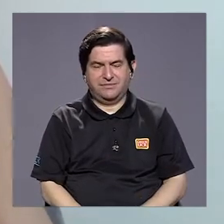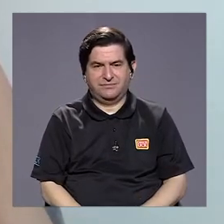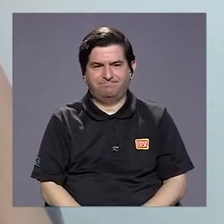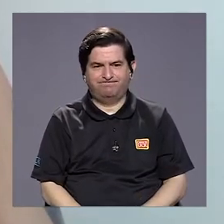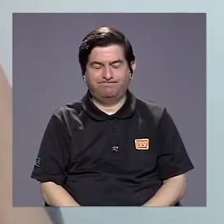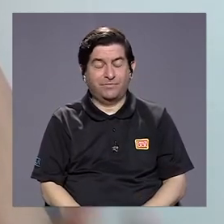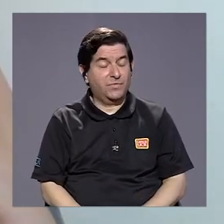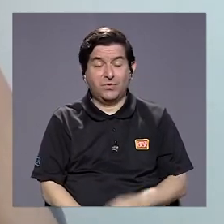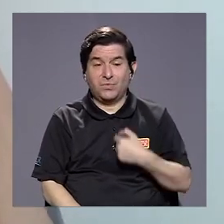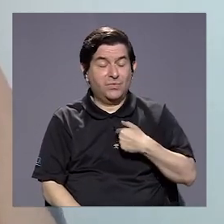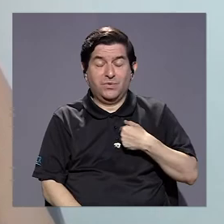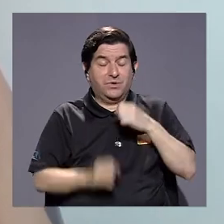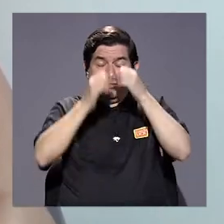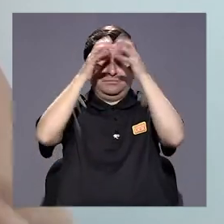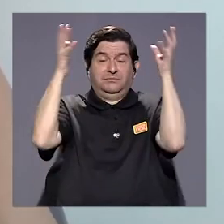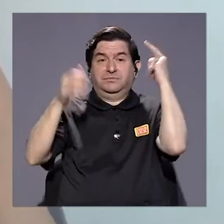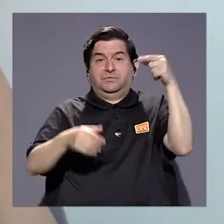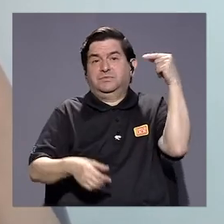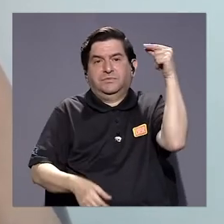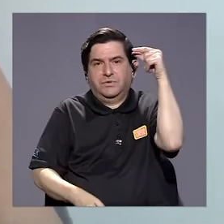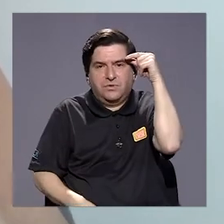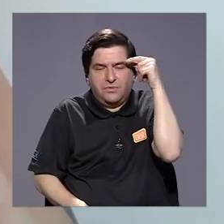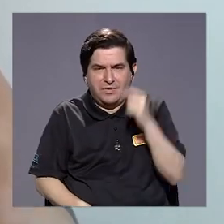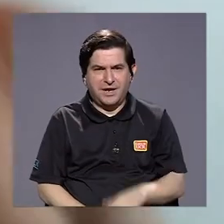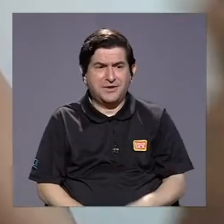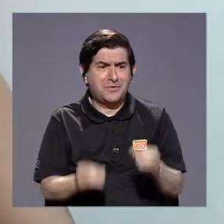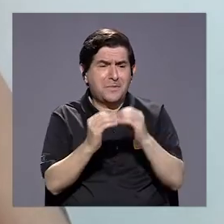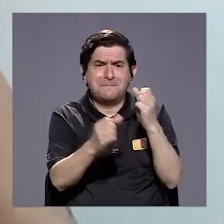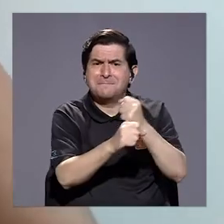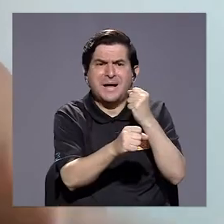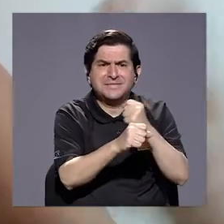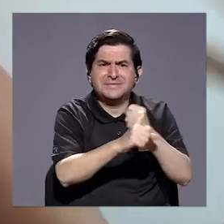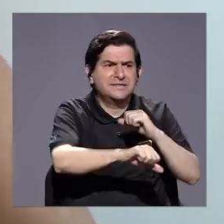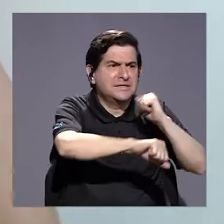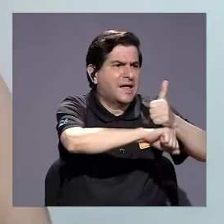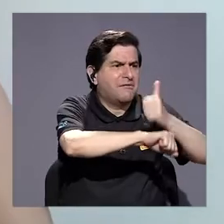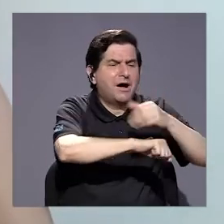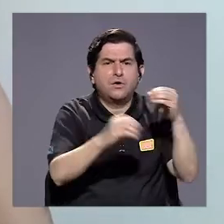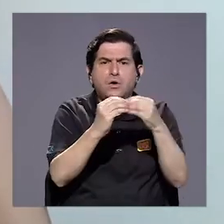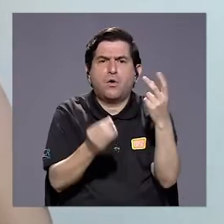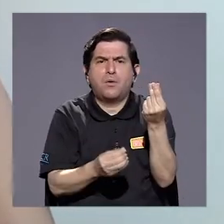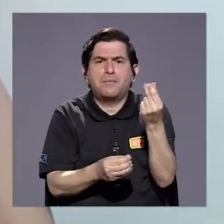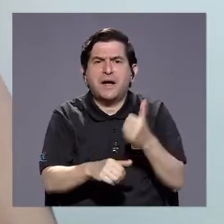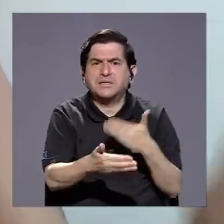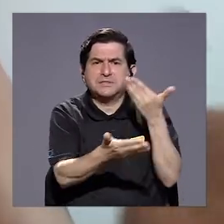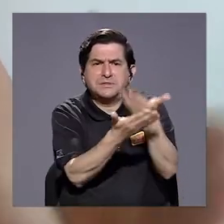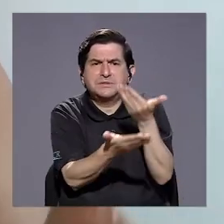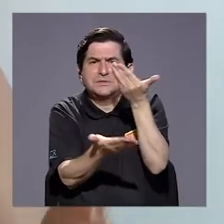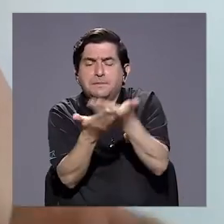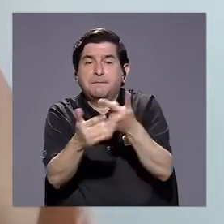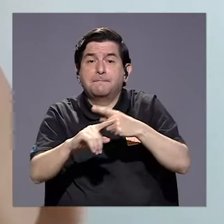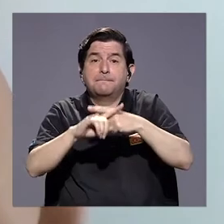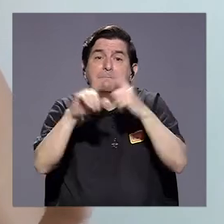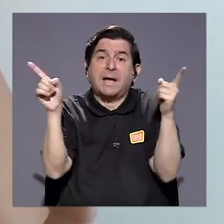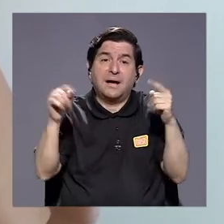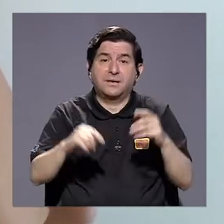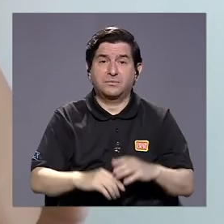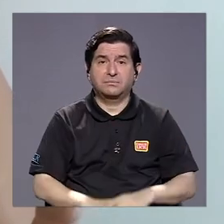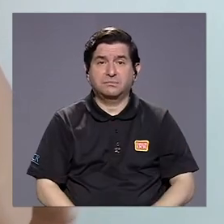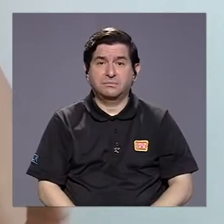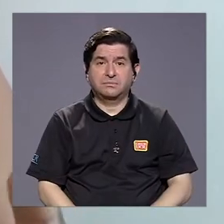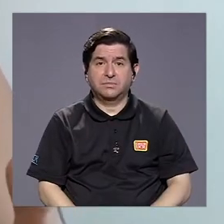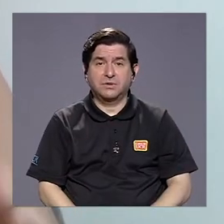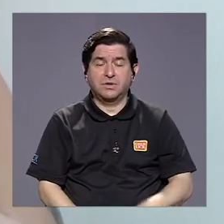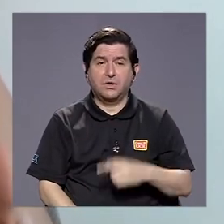se imagina uno un gobierno abriendo más plazas o destinando más recursos. Pero dicen que